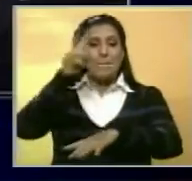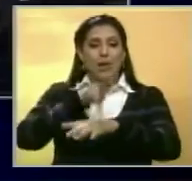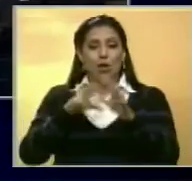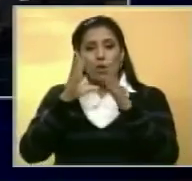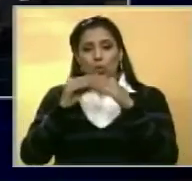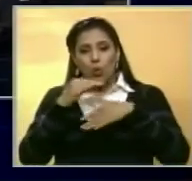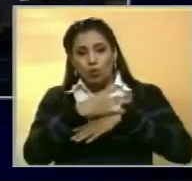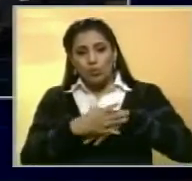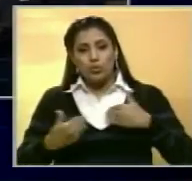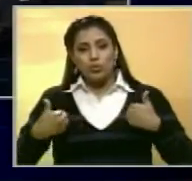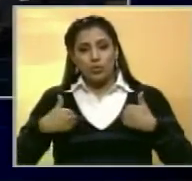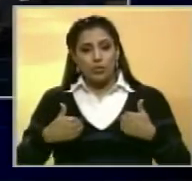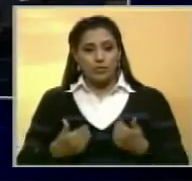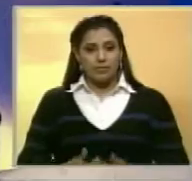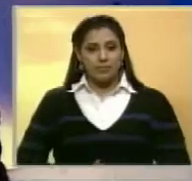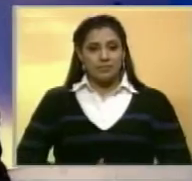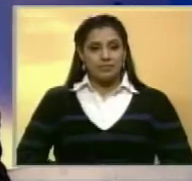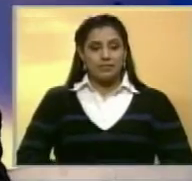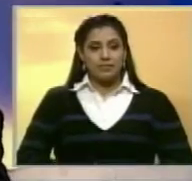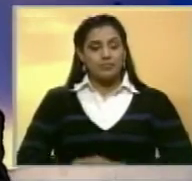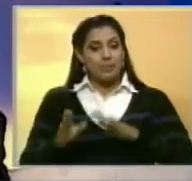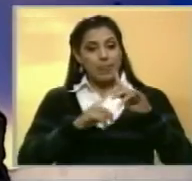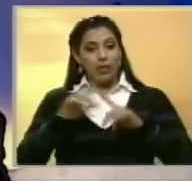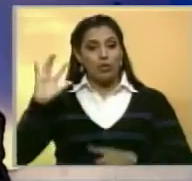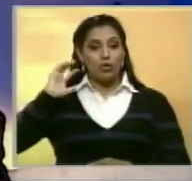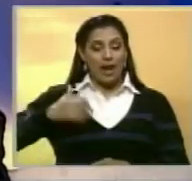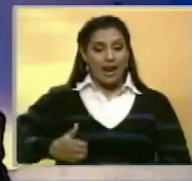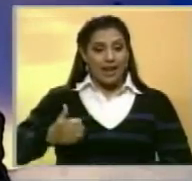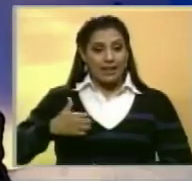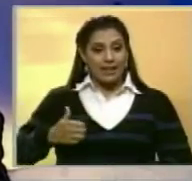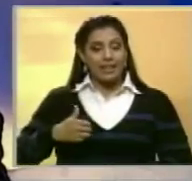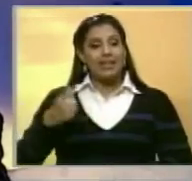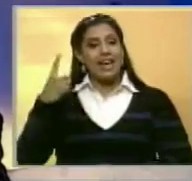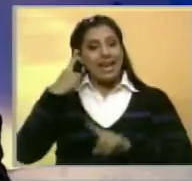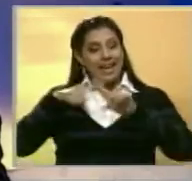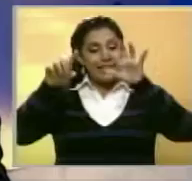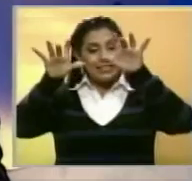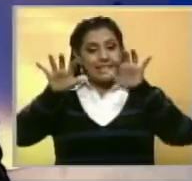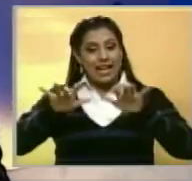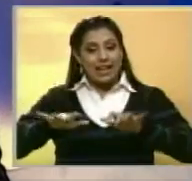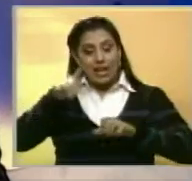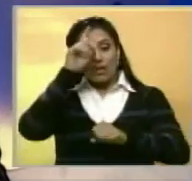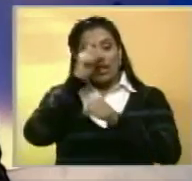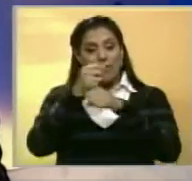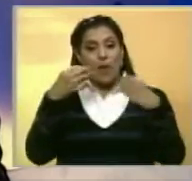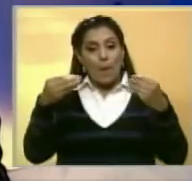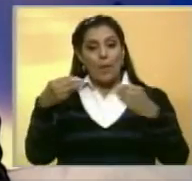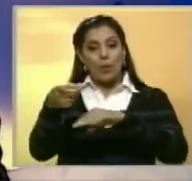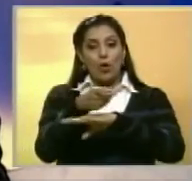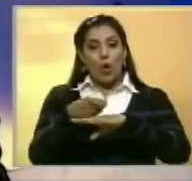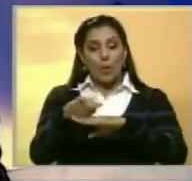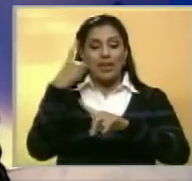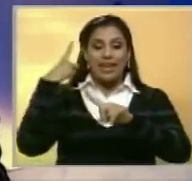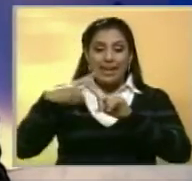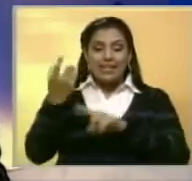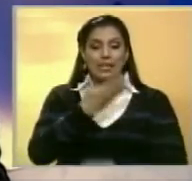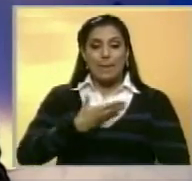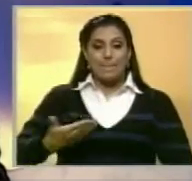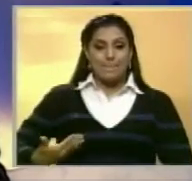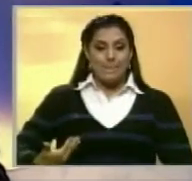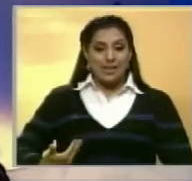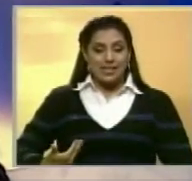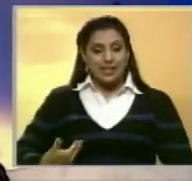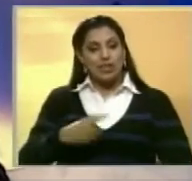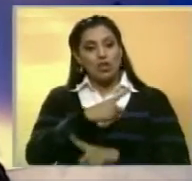en toda la región. En Argentina, José López, exsecretario de Obras Públicas del gobierno de los expresidentes, Néstor